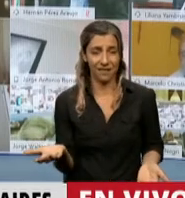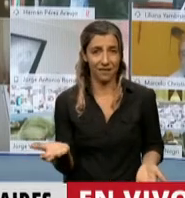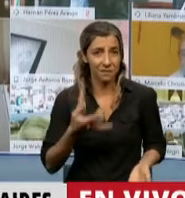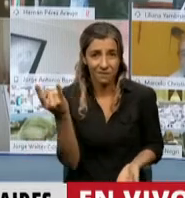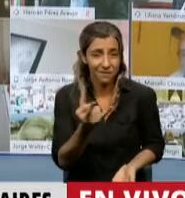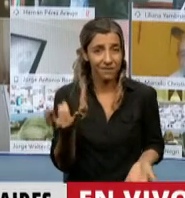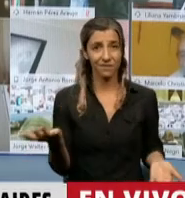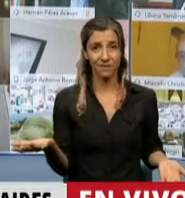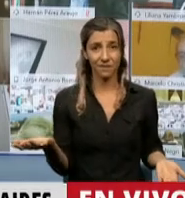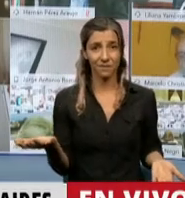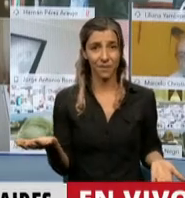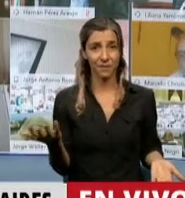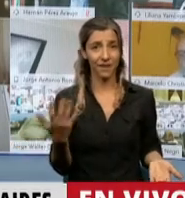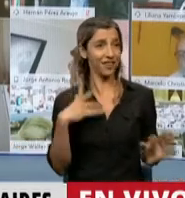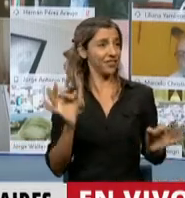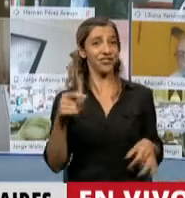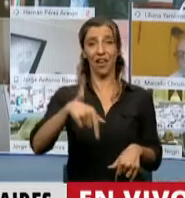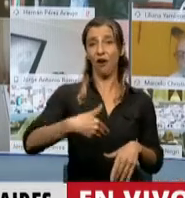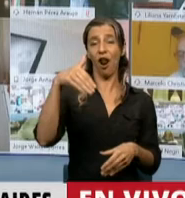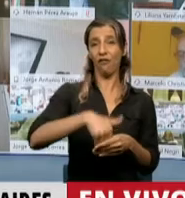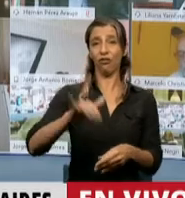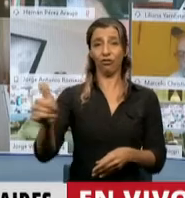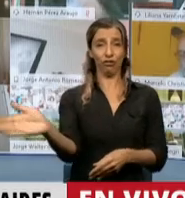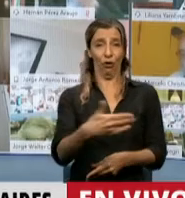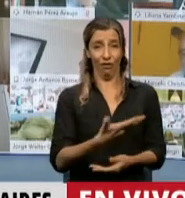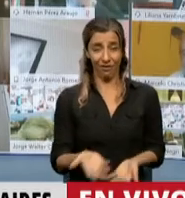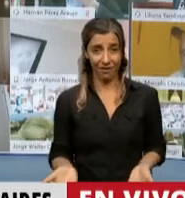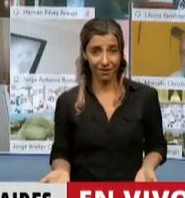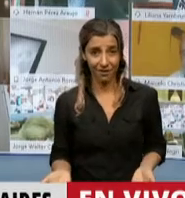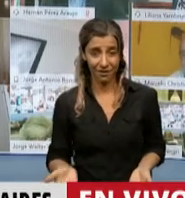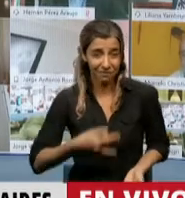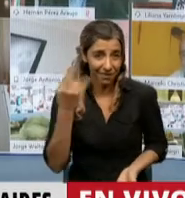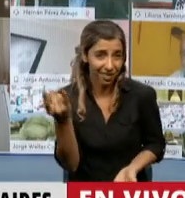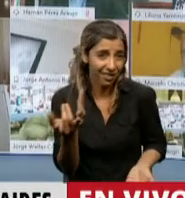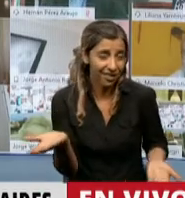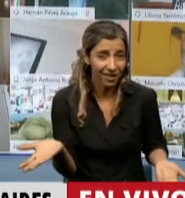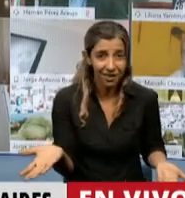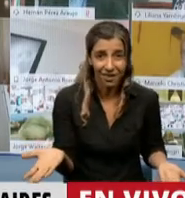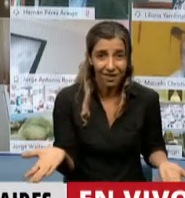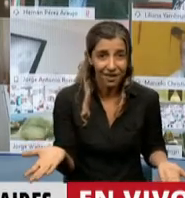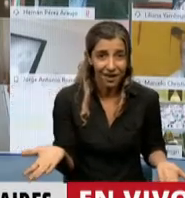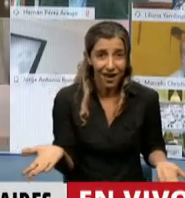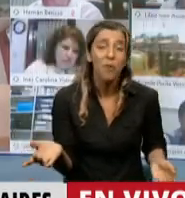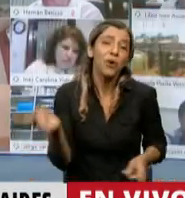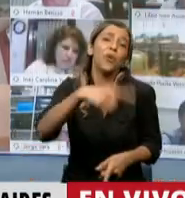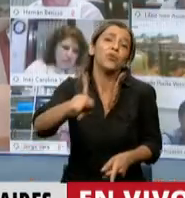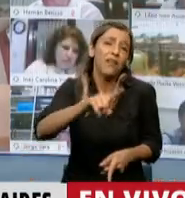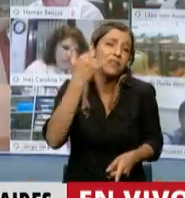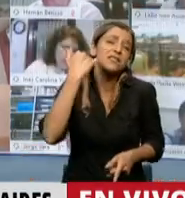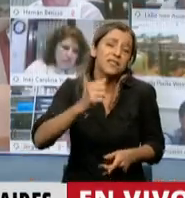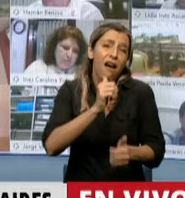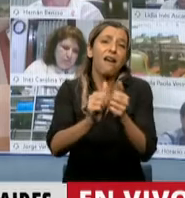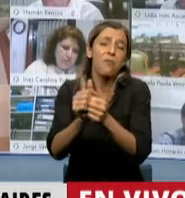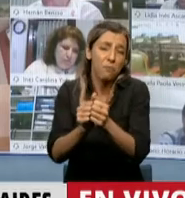farsa. Por eso aparte la van a votar todos los que han tenido y tienen empresas en paraísos fiscales